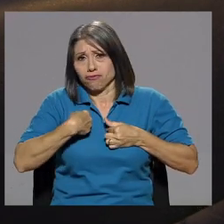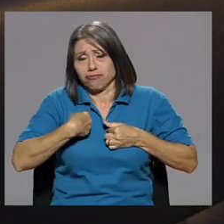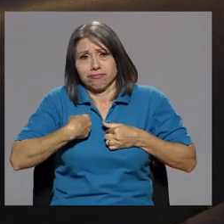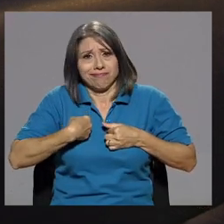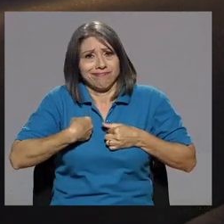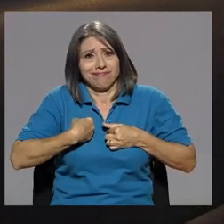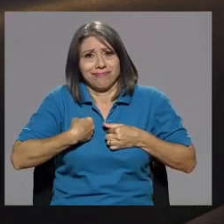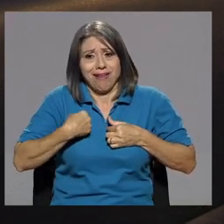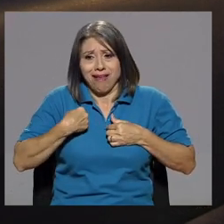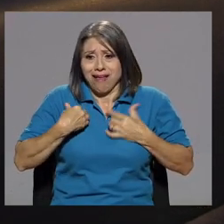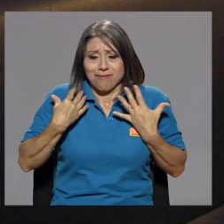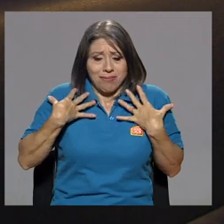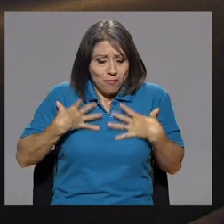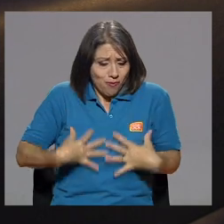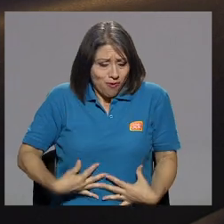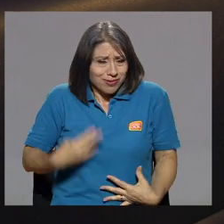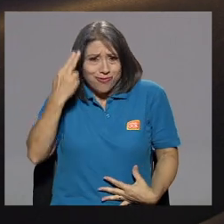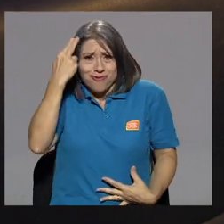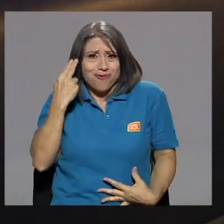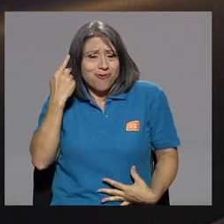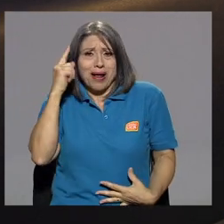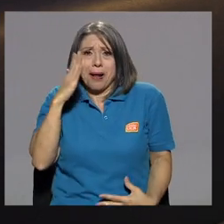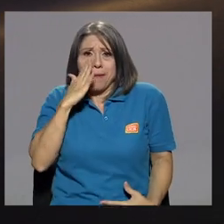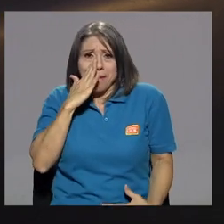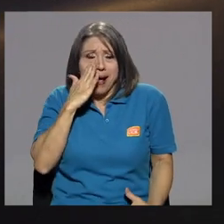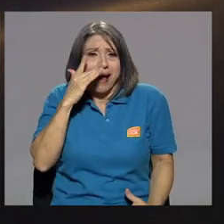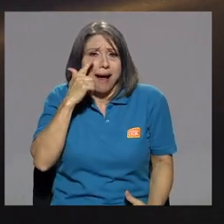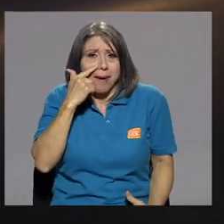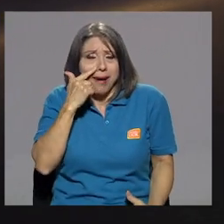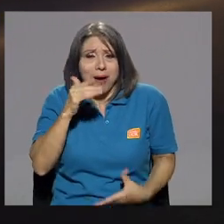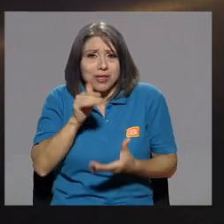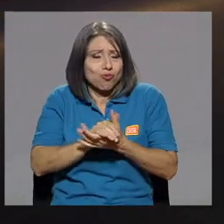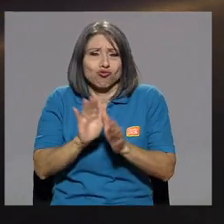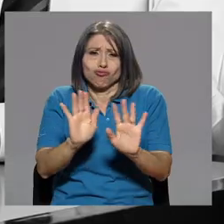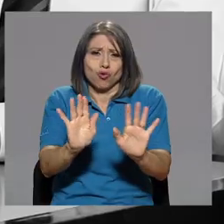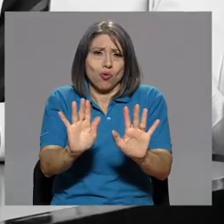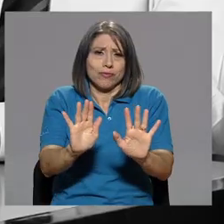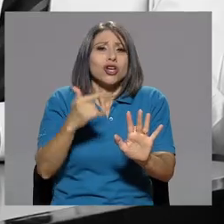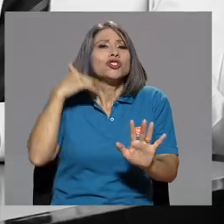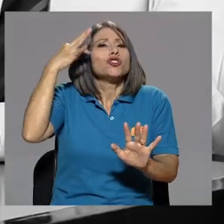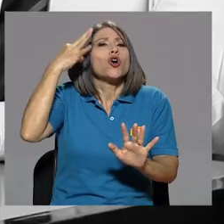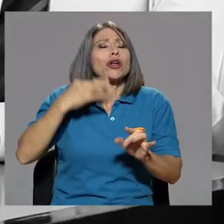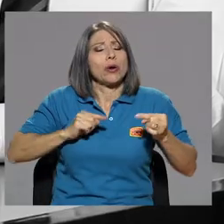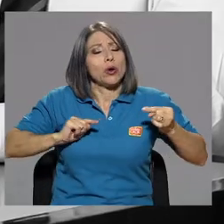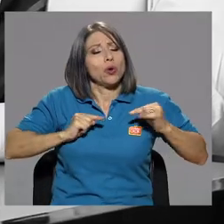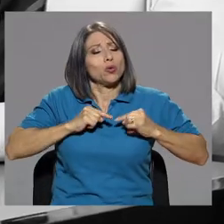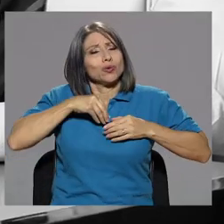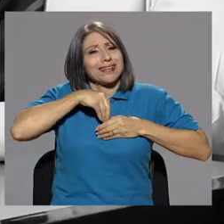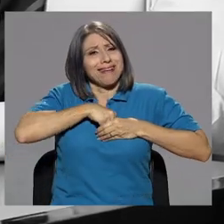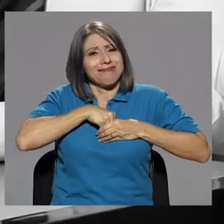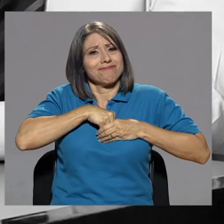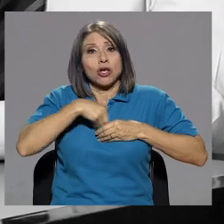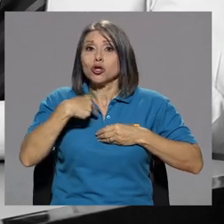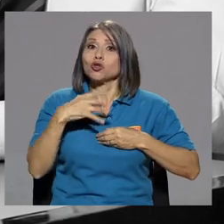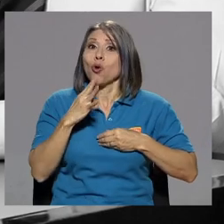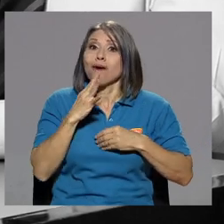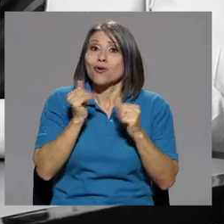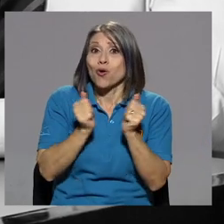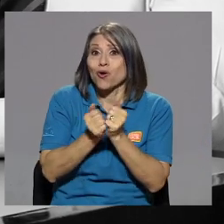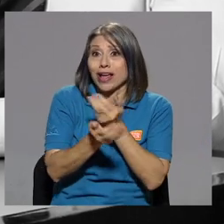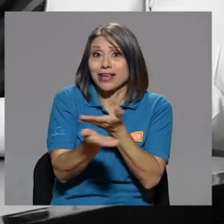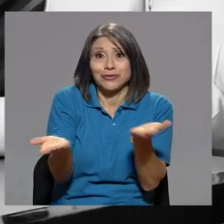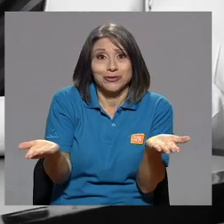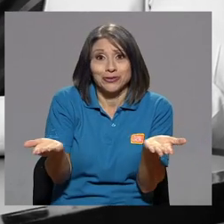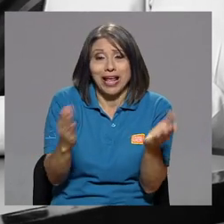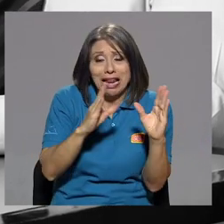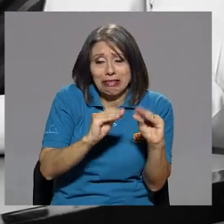luto para mamá, ni papá, ni mi esposo. No. Yo siempre creo que el luto está aquí. Yo hablo con ellos en las